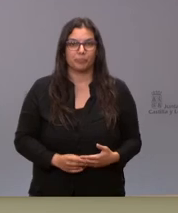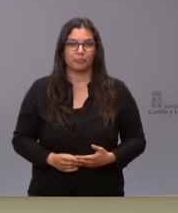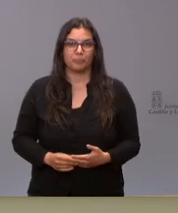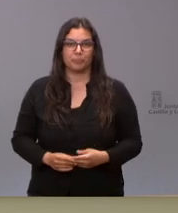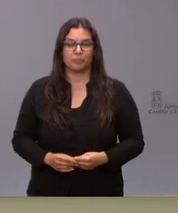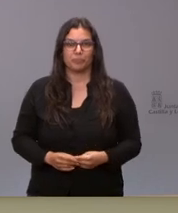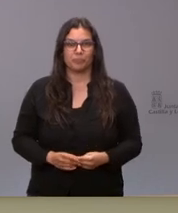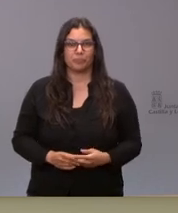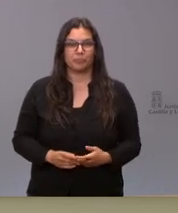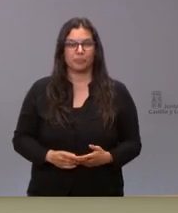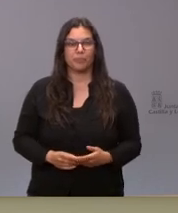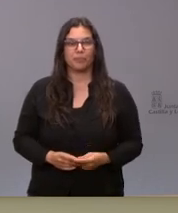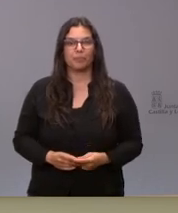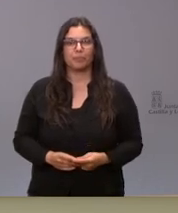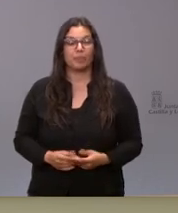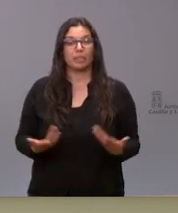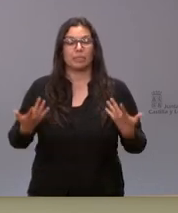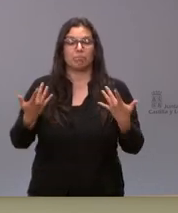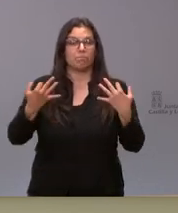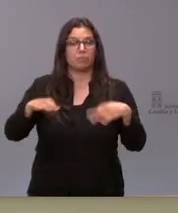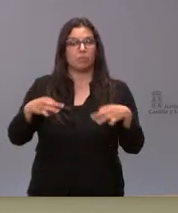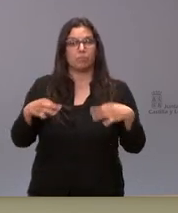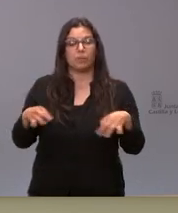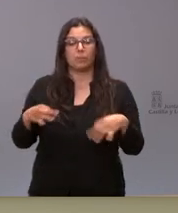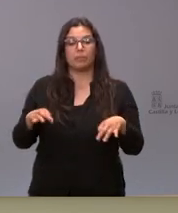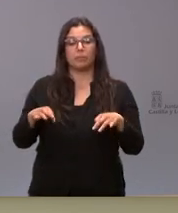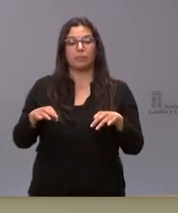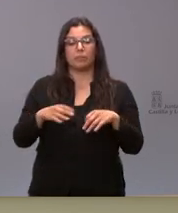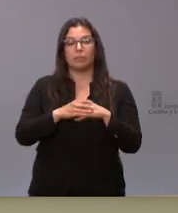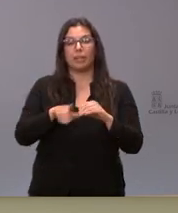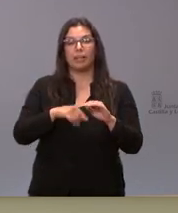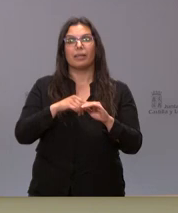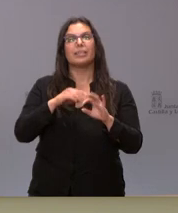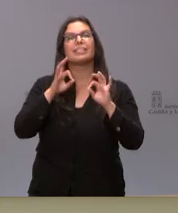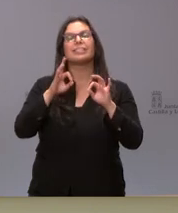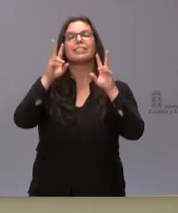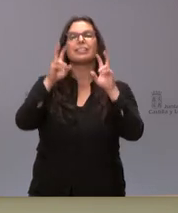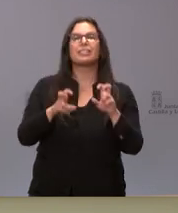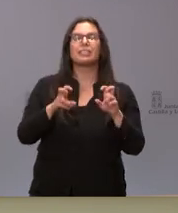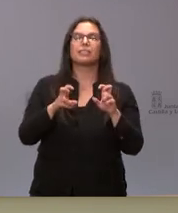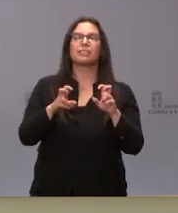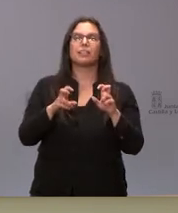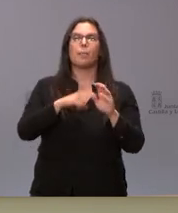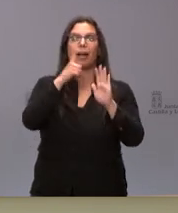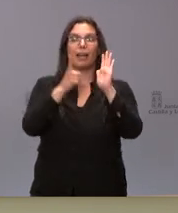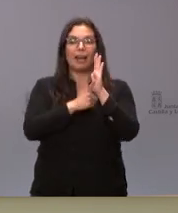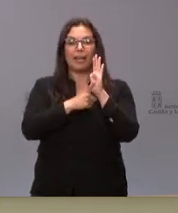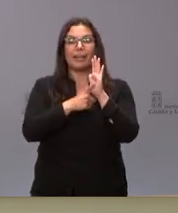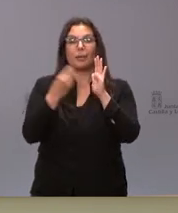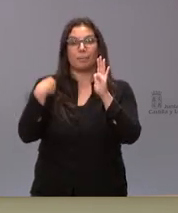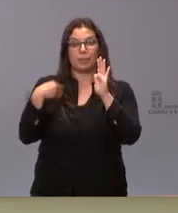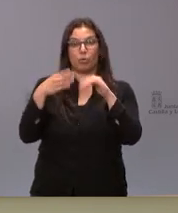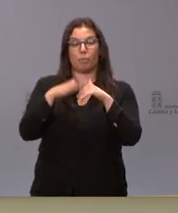no simplemente sí simplemente que la ley para la reducción de impuestos ha pasado ya el primer trámite en el gobierno abierto